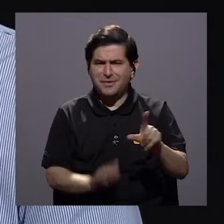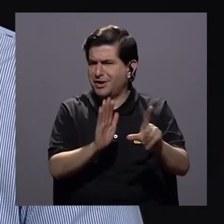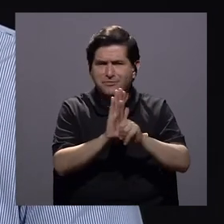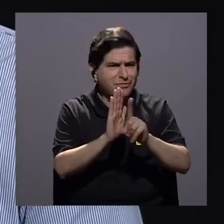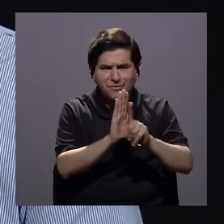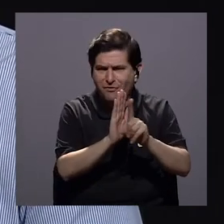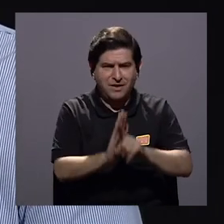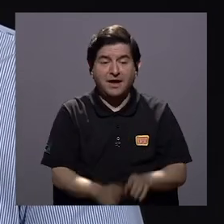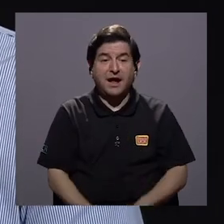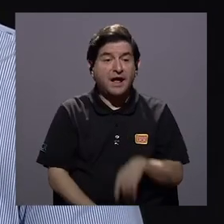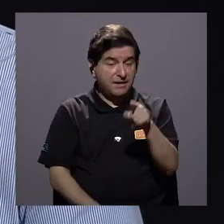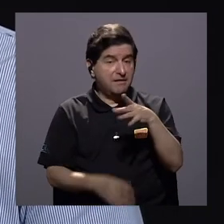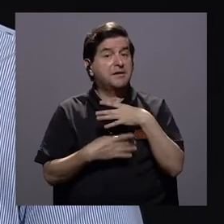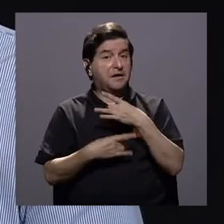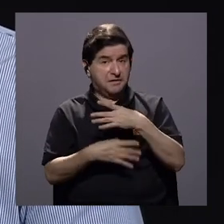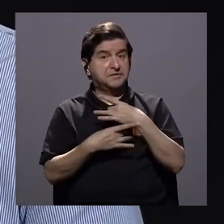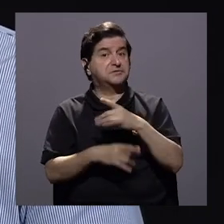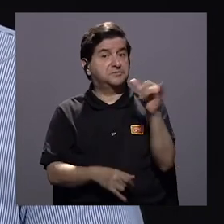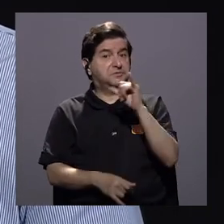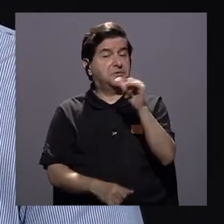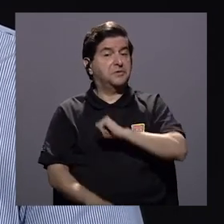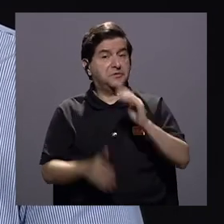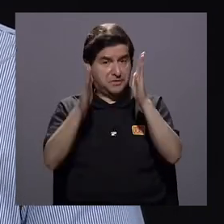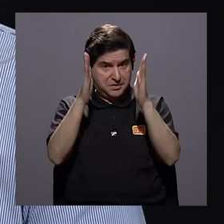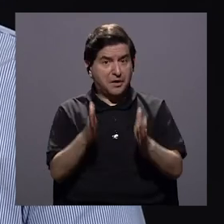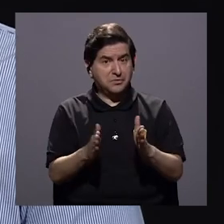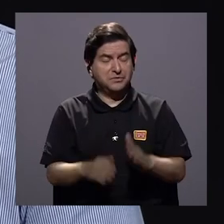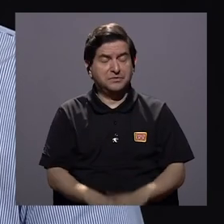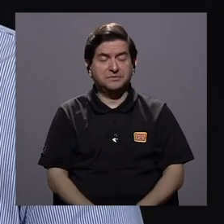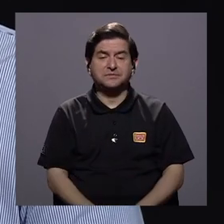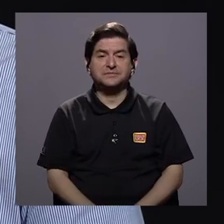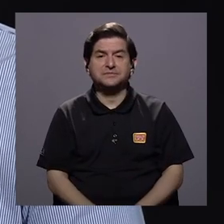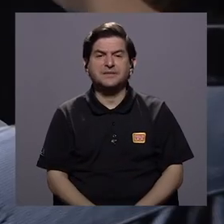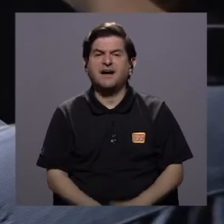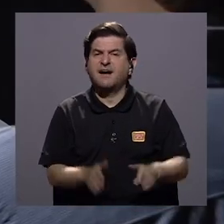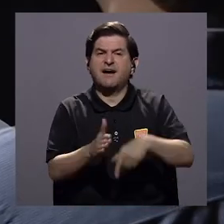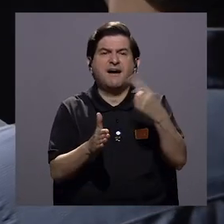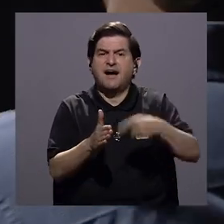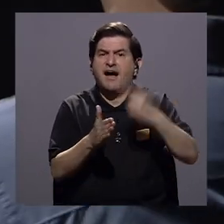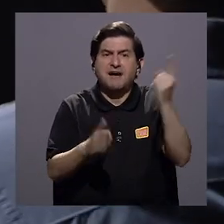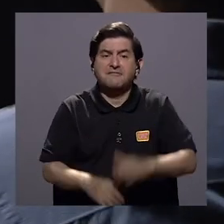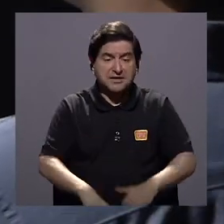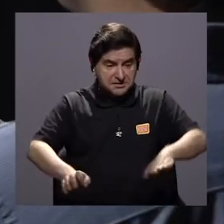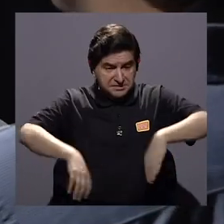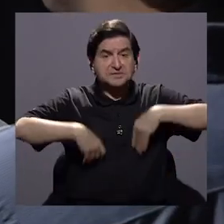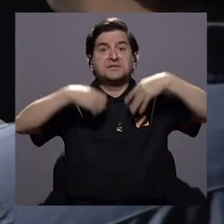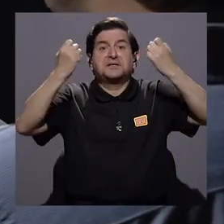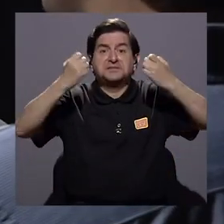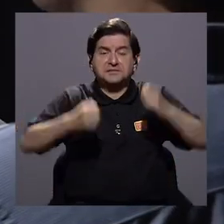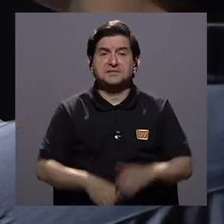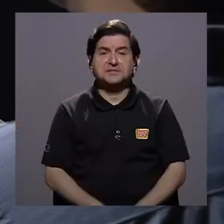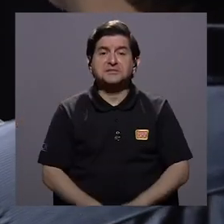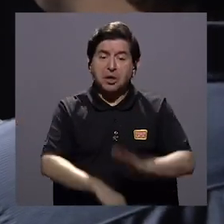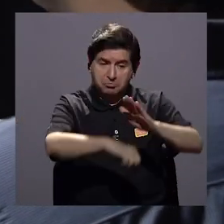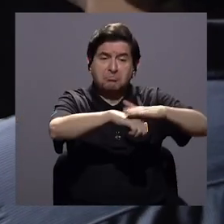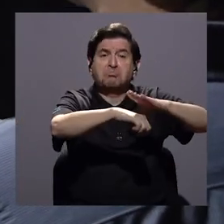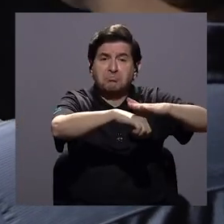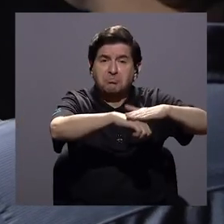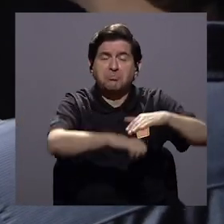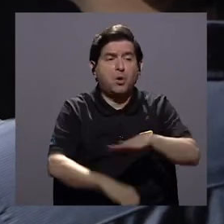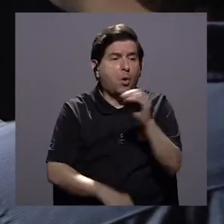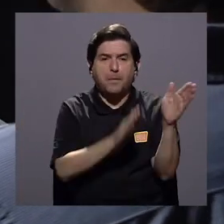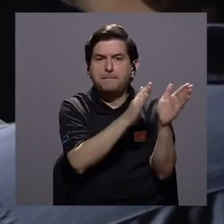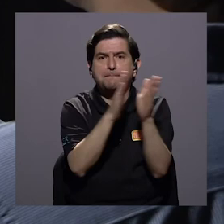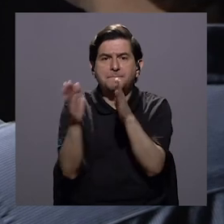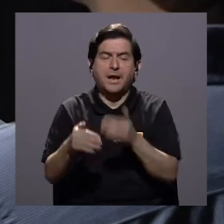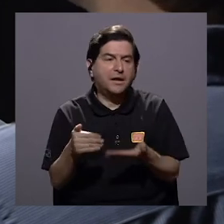en la ilegalidad, lo cual ha llamado la atención mucho también de las autoridades de este dato. A veces incluso existiendo algunos permisos